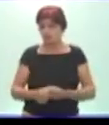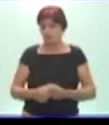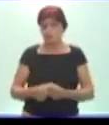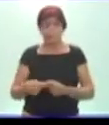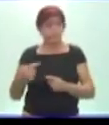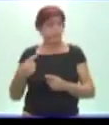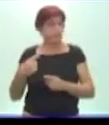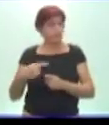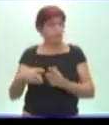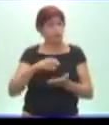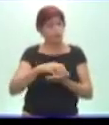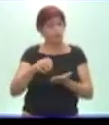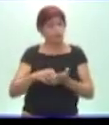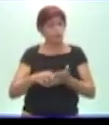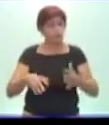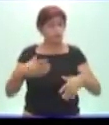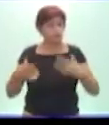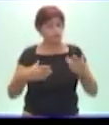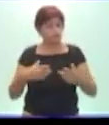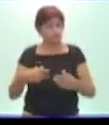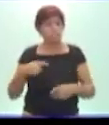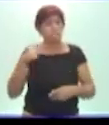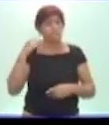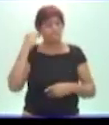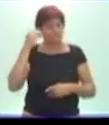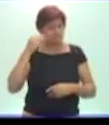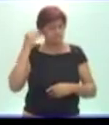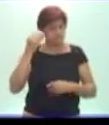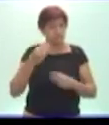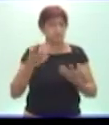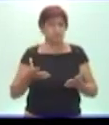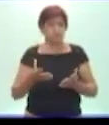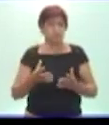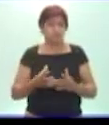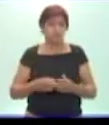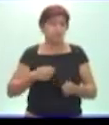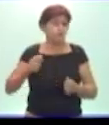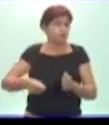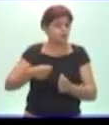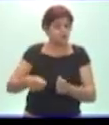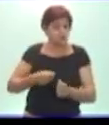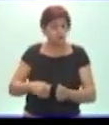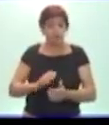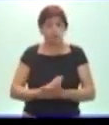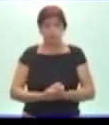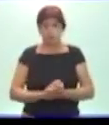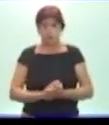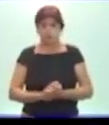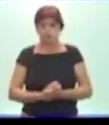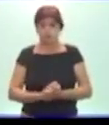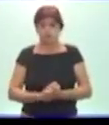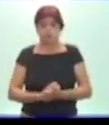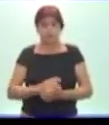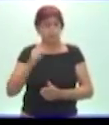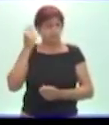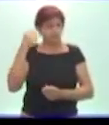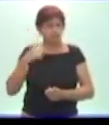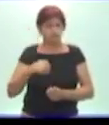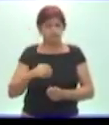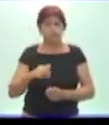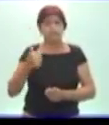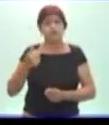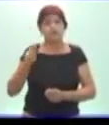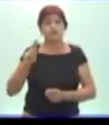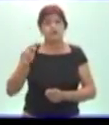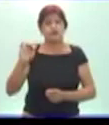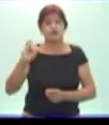diversión, eso me convierte a mí en un luchador social que trabaja en dar a conocer lo que es el autismo para que así